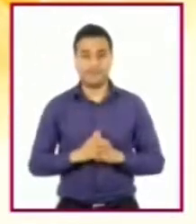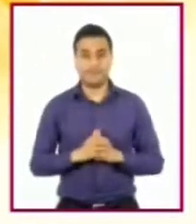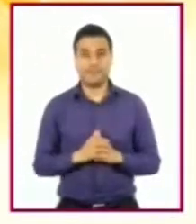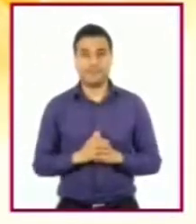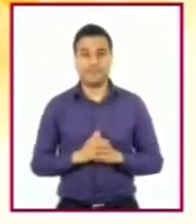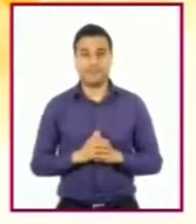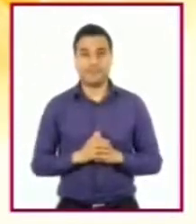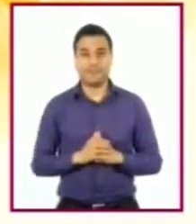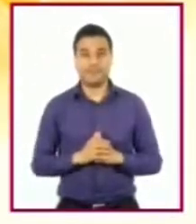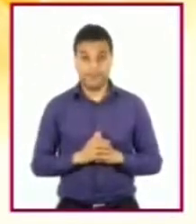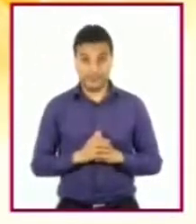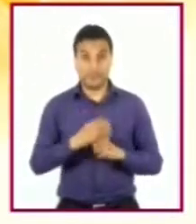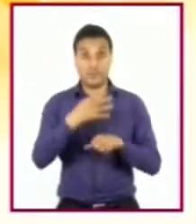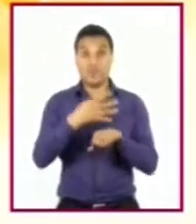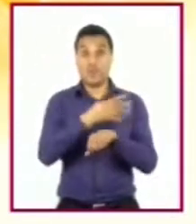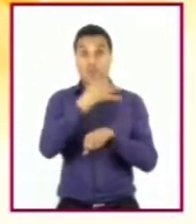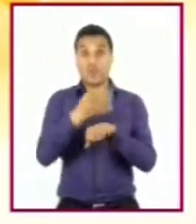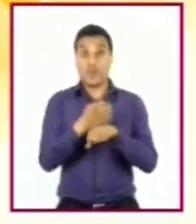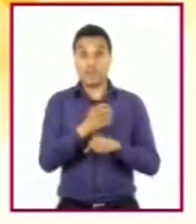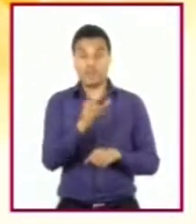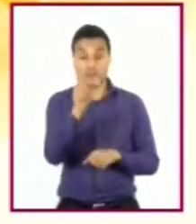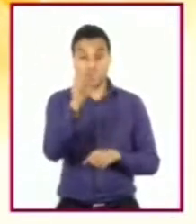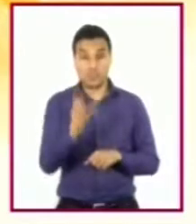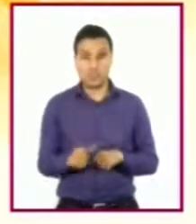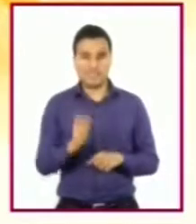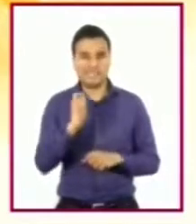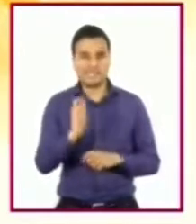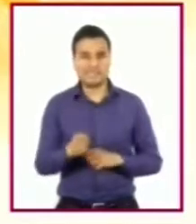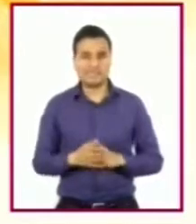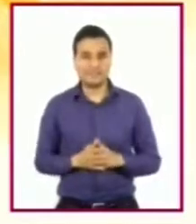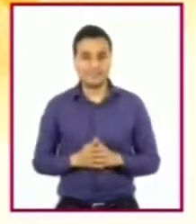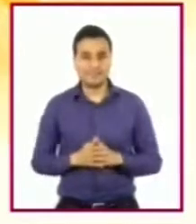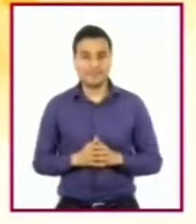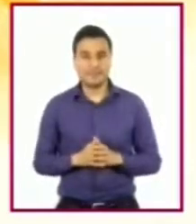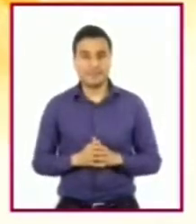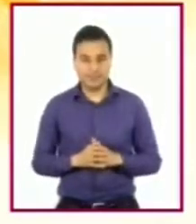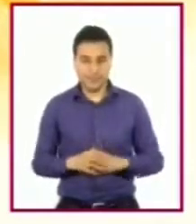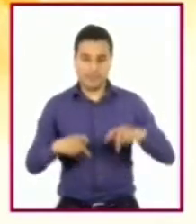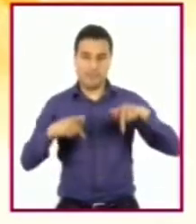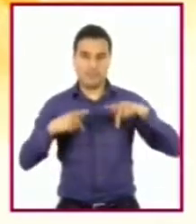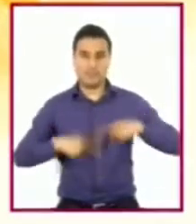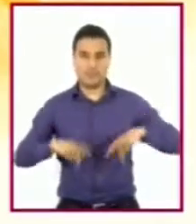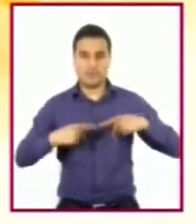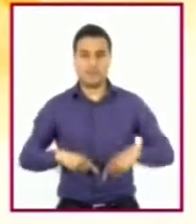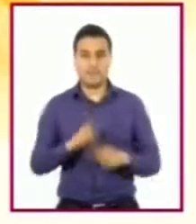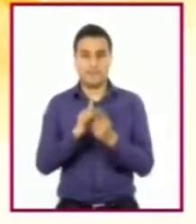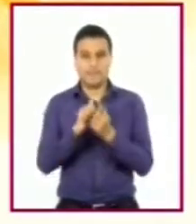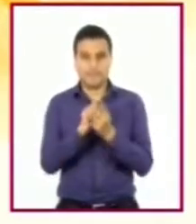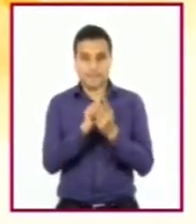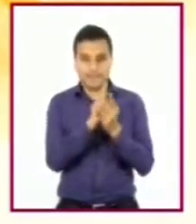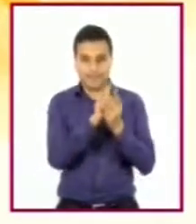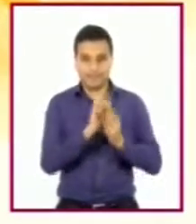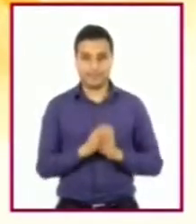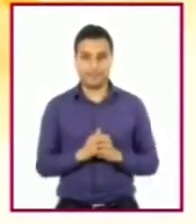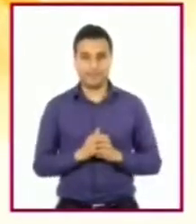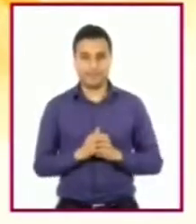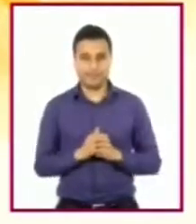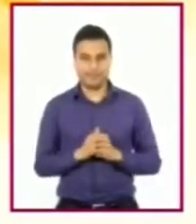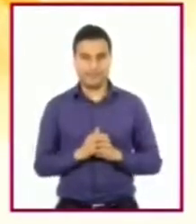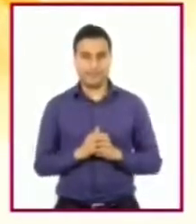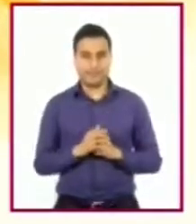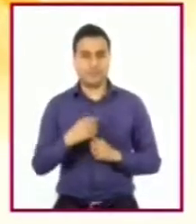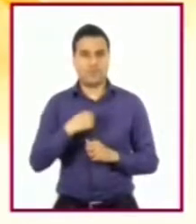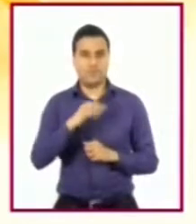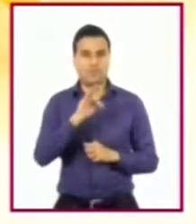En la cuarta columna se hace referencia a la interacción con los otros. Algunas de las capacidades